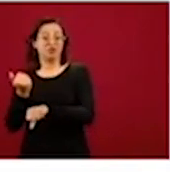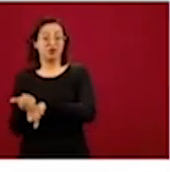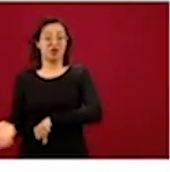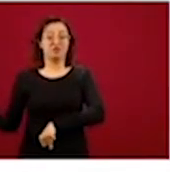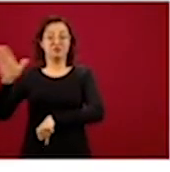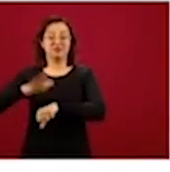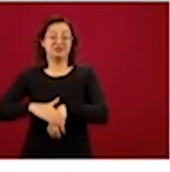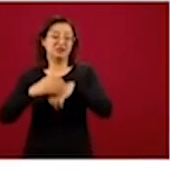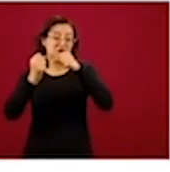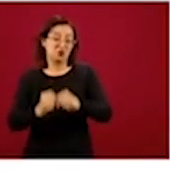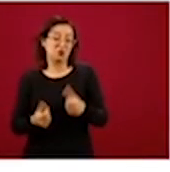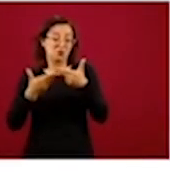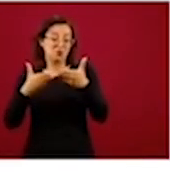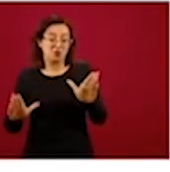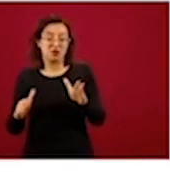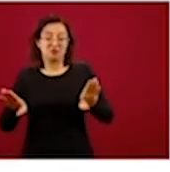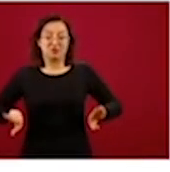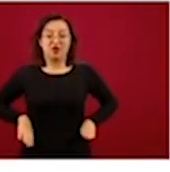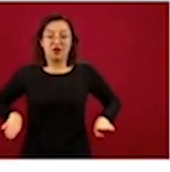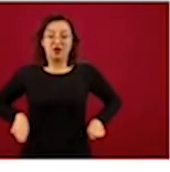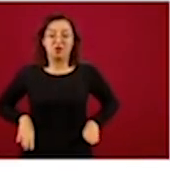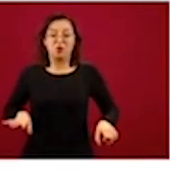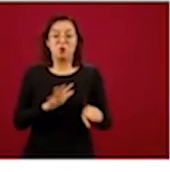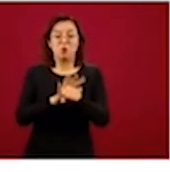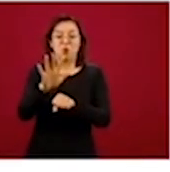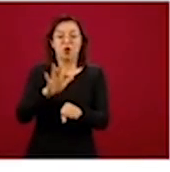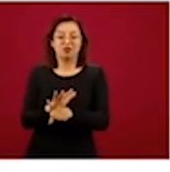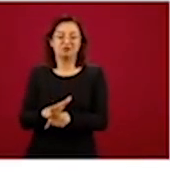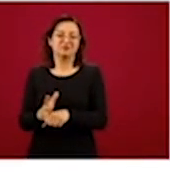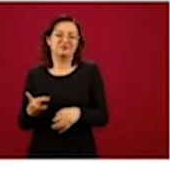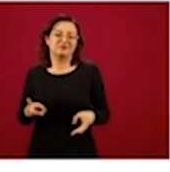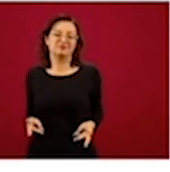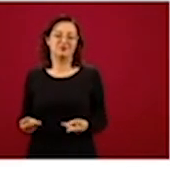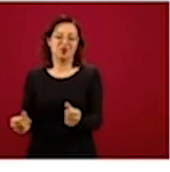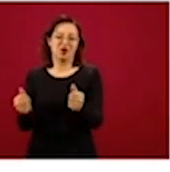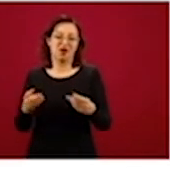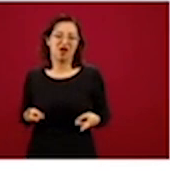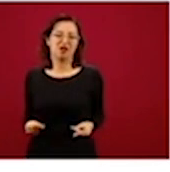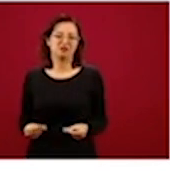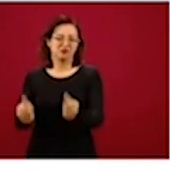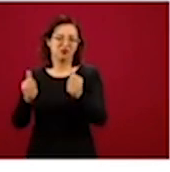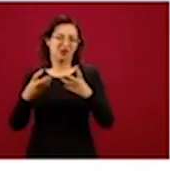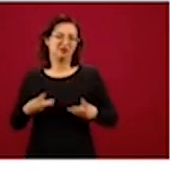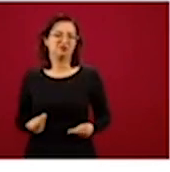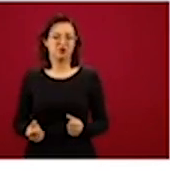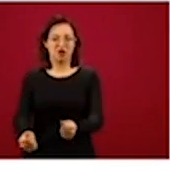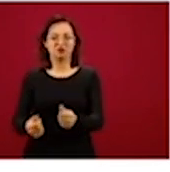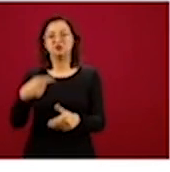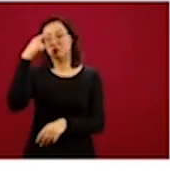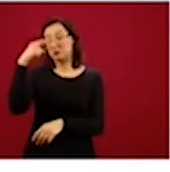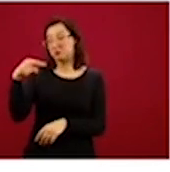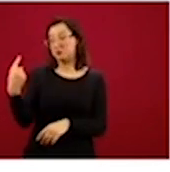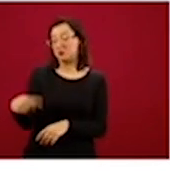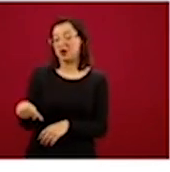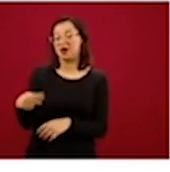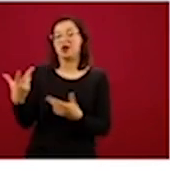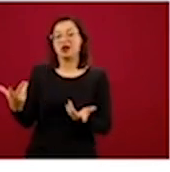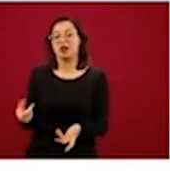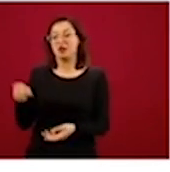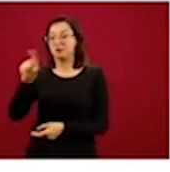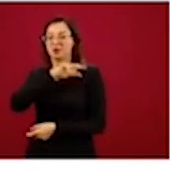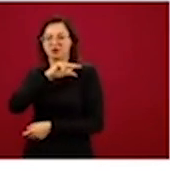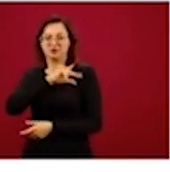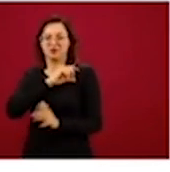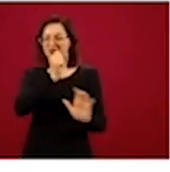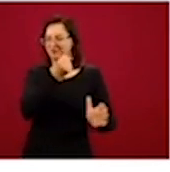en donde se hacía gasto directamente de los recursos públicos para el funcionamiento de una entidad privada.